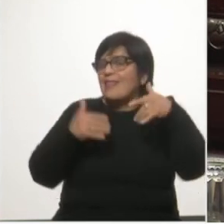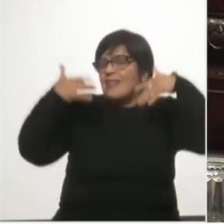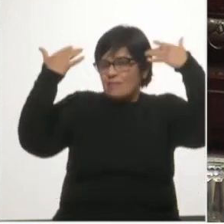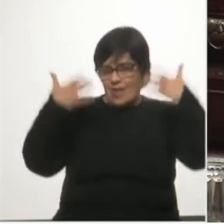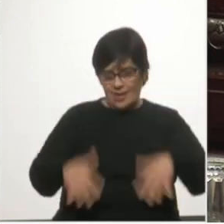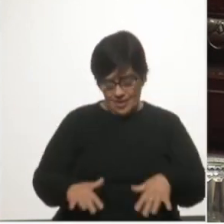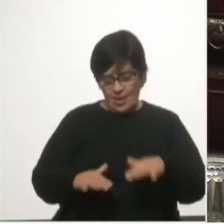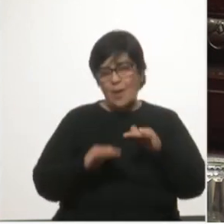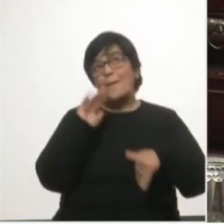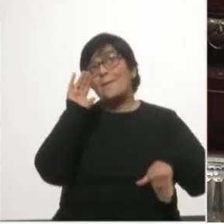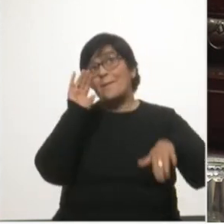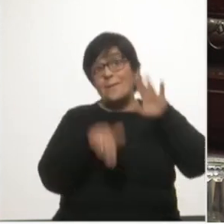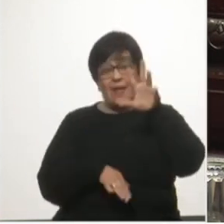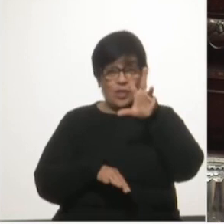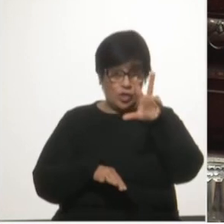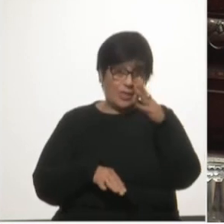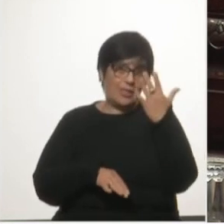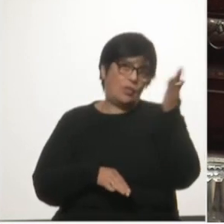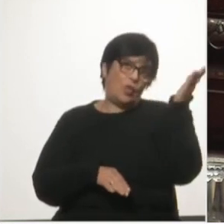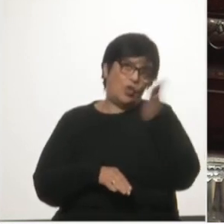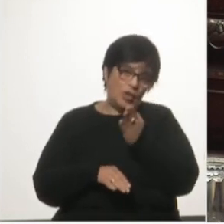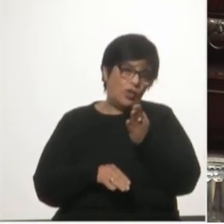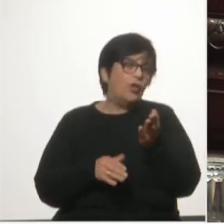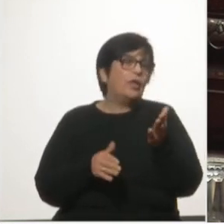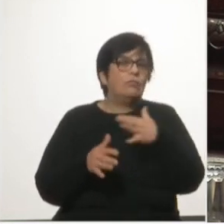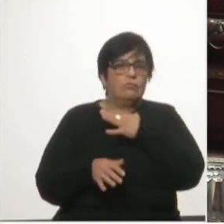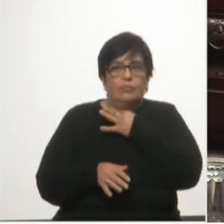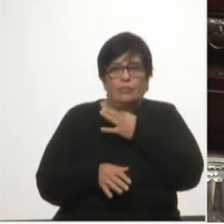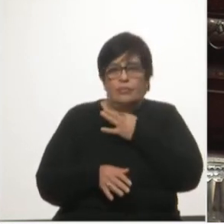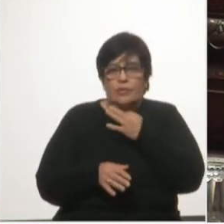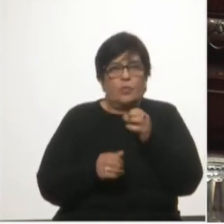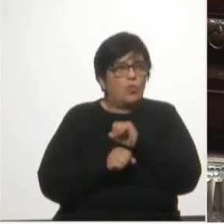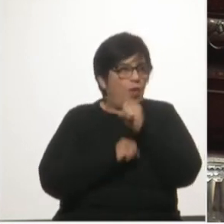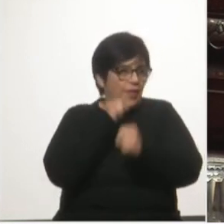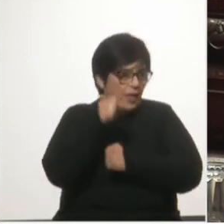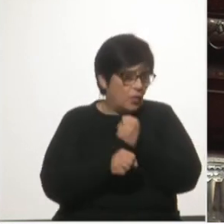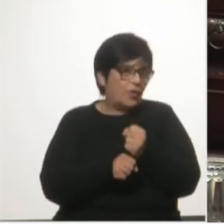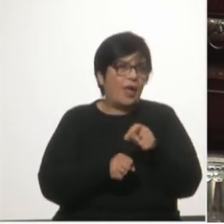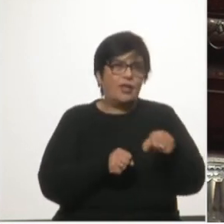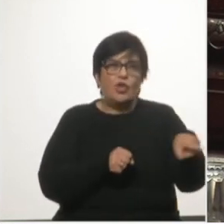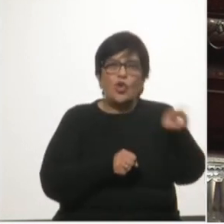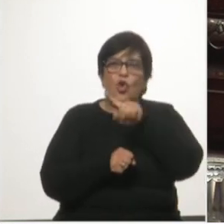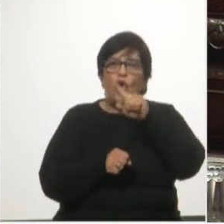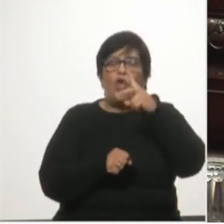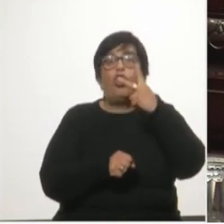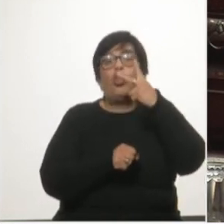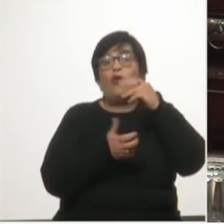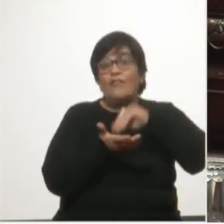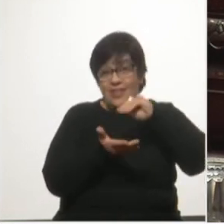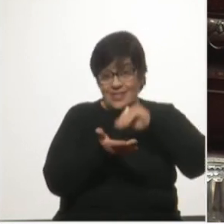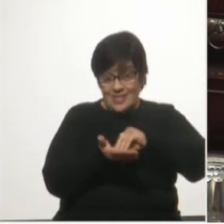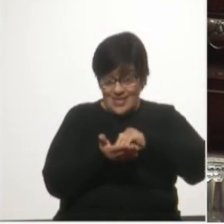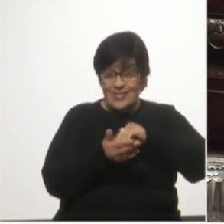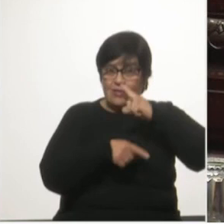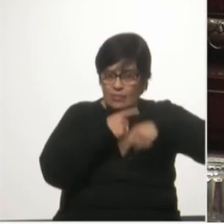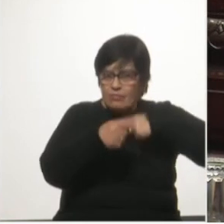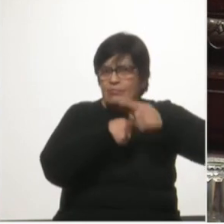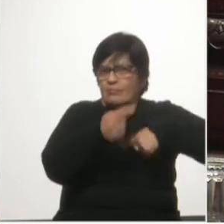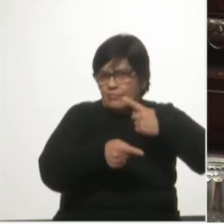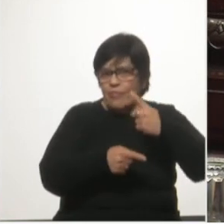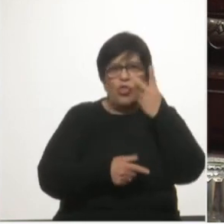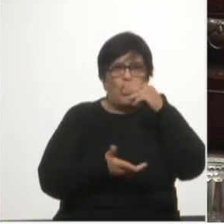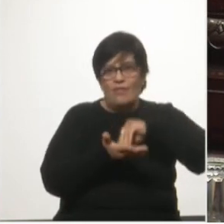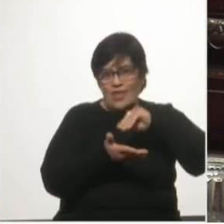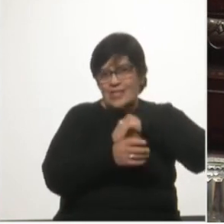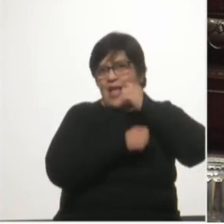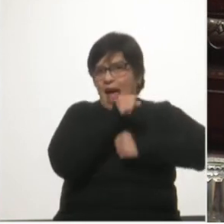el 85% de la capacidad anual de la terminal por dos años consecutivos. Es